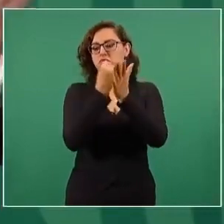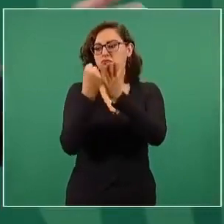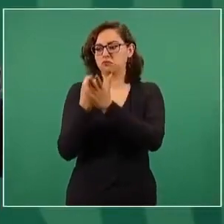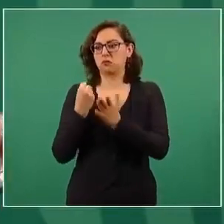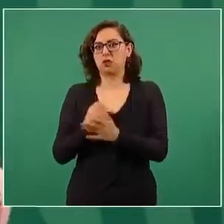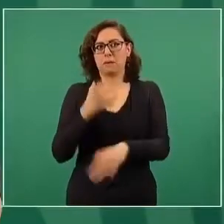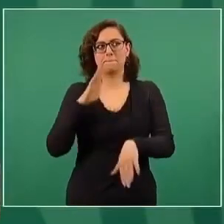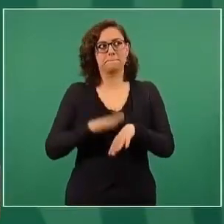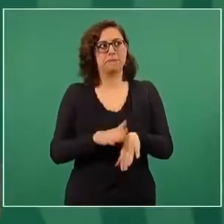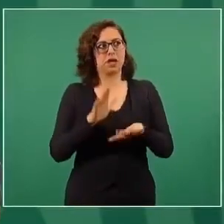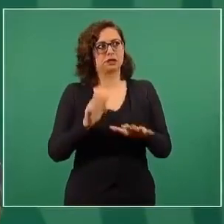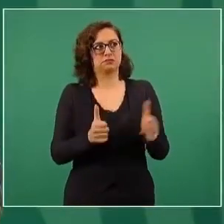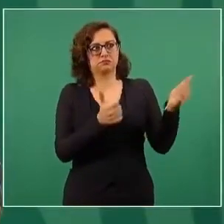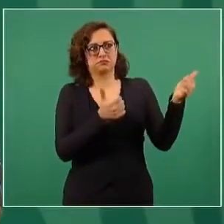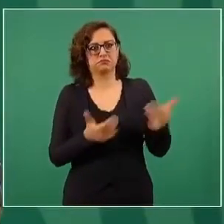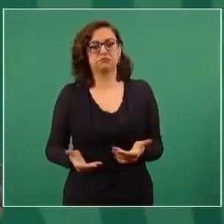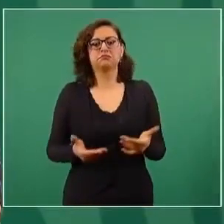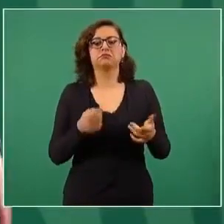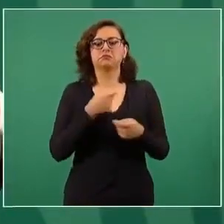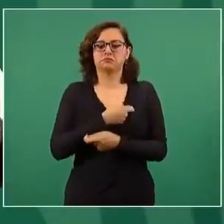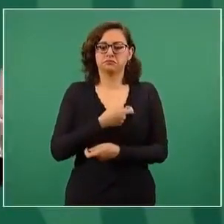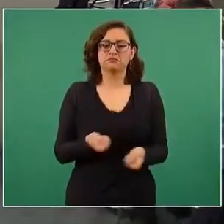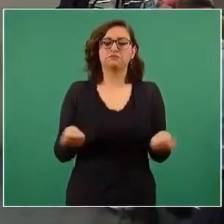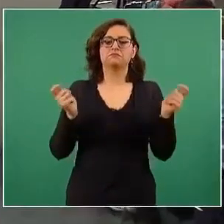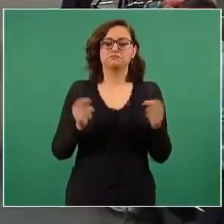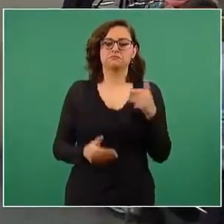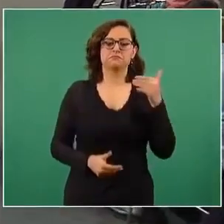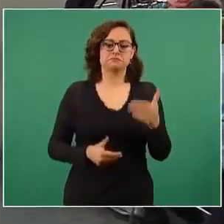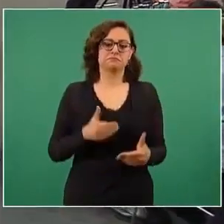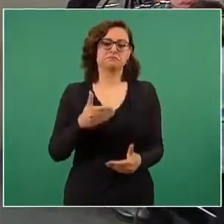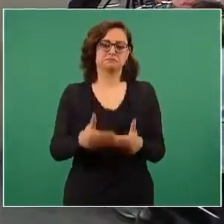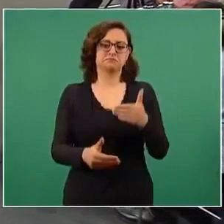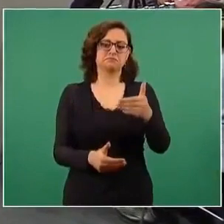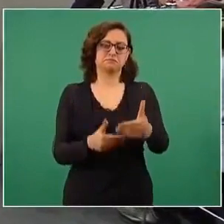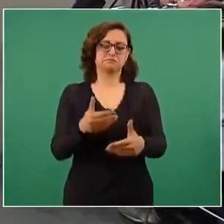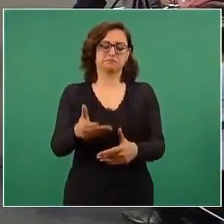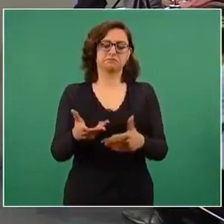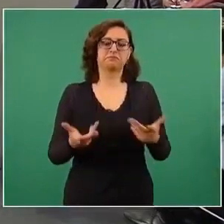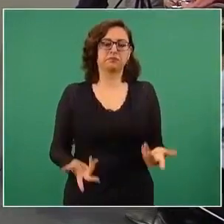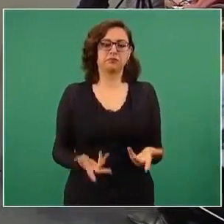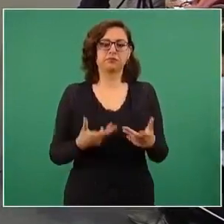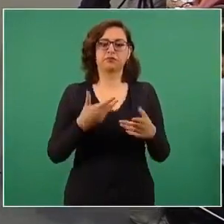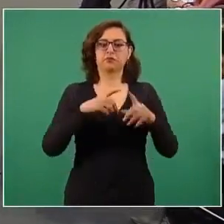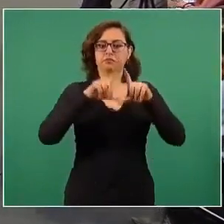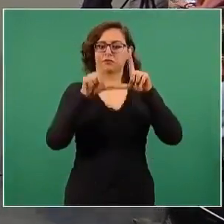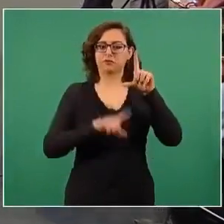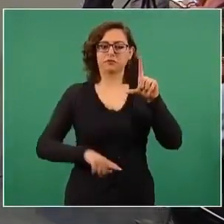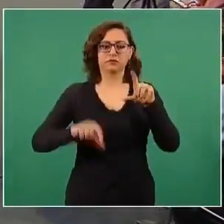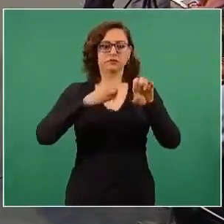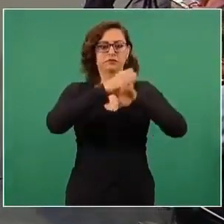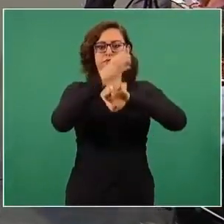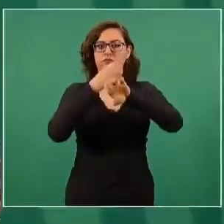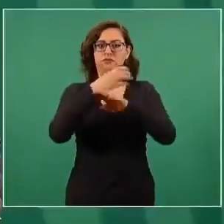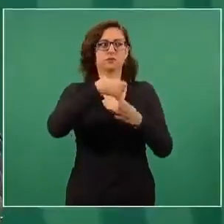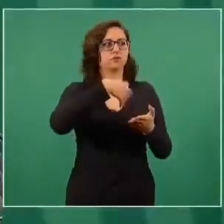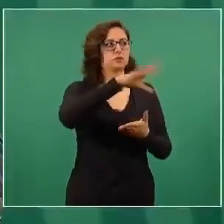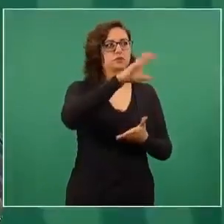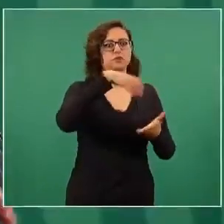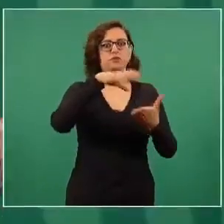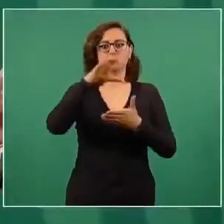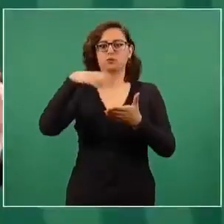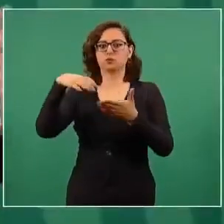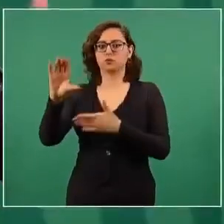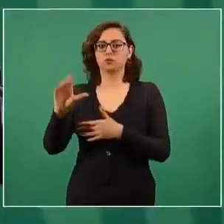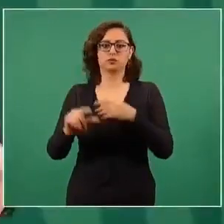vacunas que serán distribuidas conforme van llegando, se distribuyen a las entidades federativas y se van activando